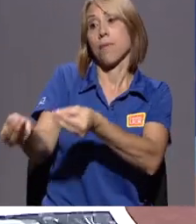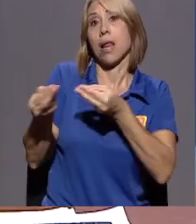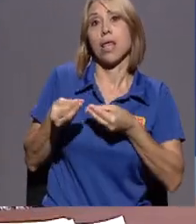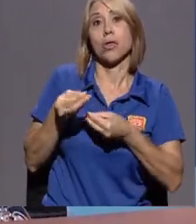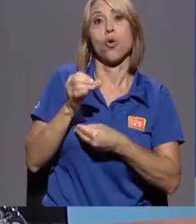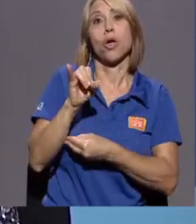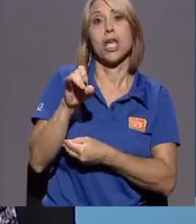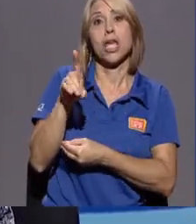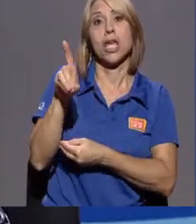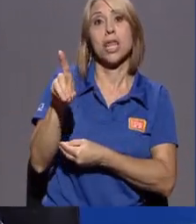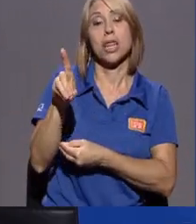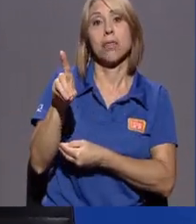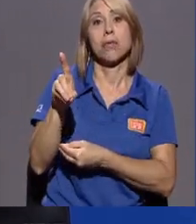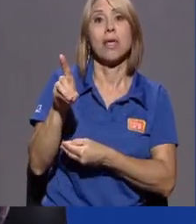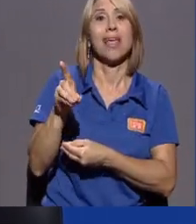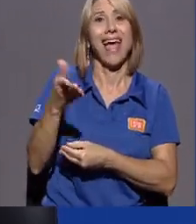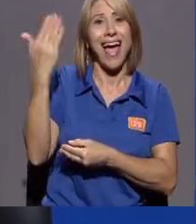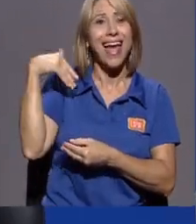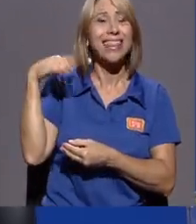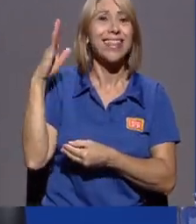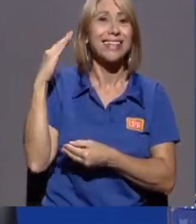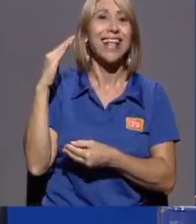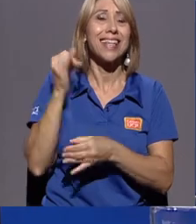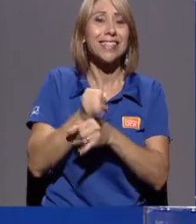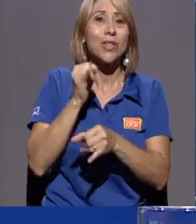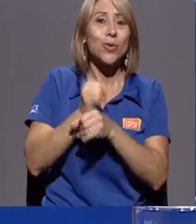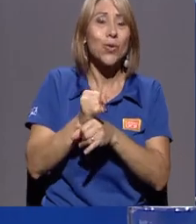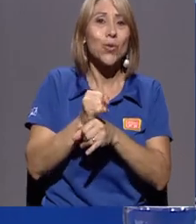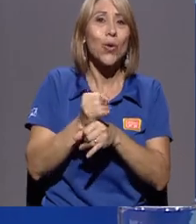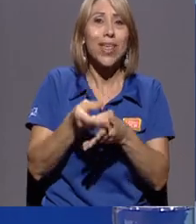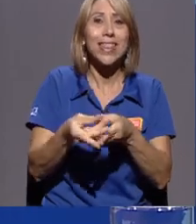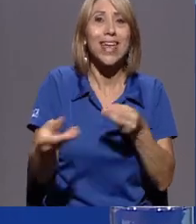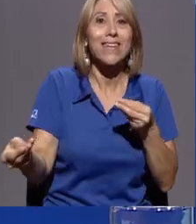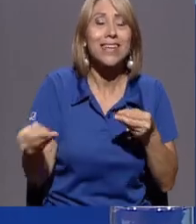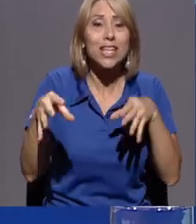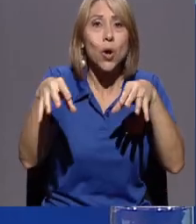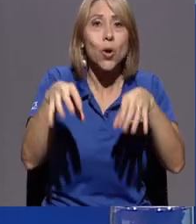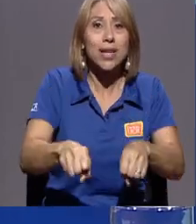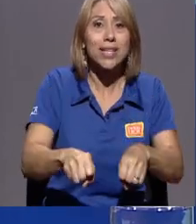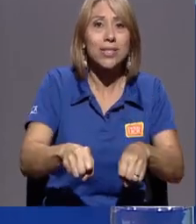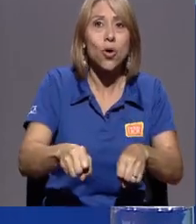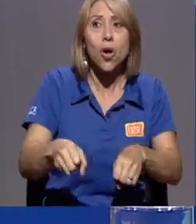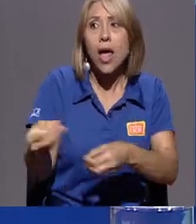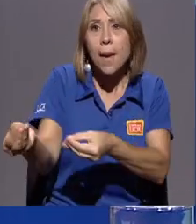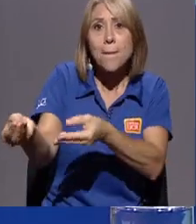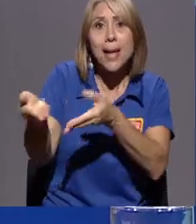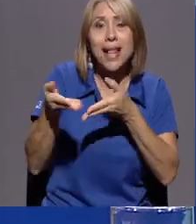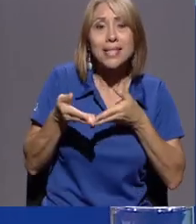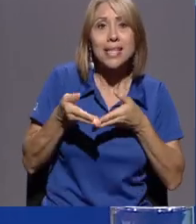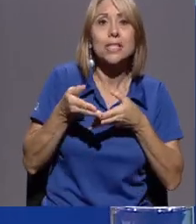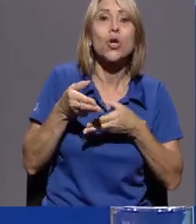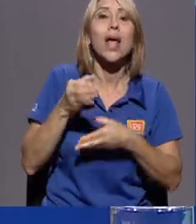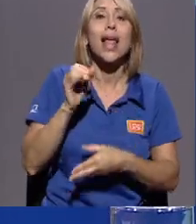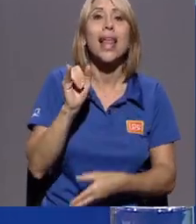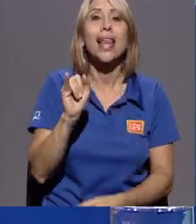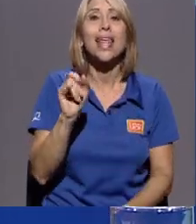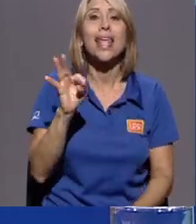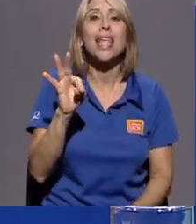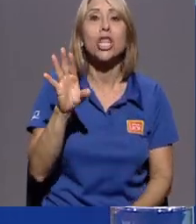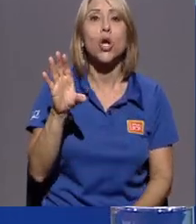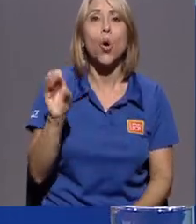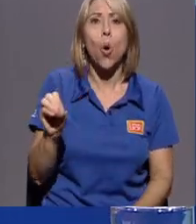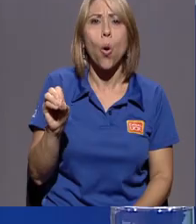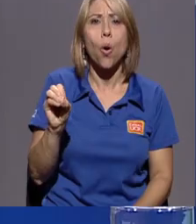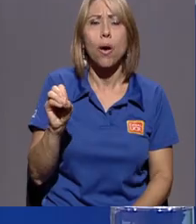se llamaba el Instituto Tierras y Colonización. Me las asignó élite, o son mías. Mi pregunta es, si ya estaban definidos por ley,